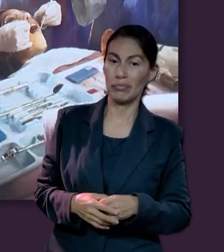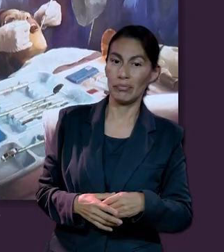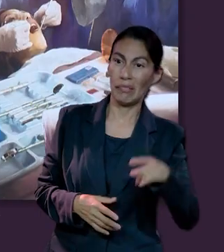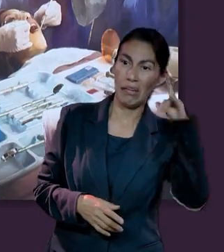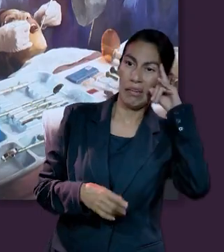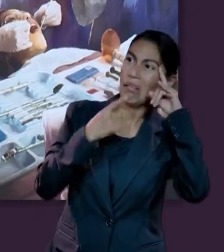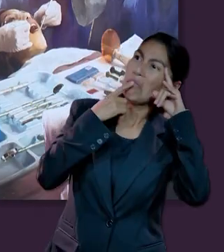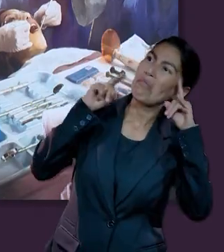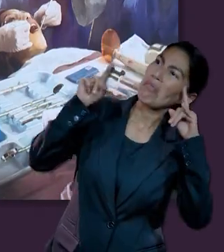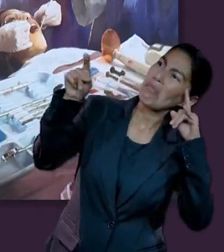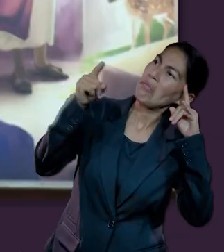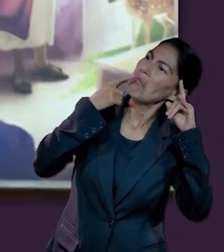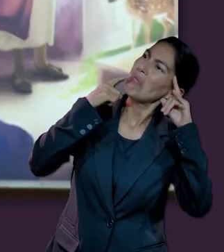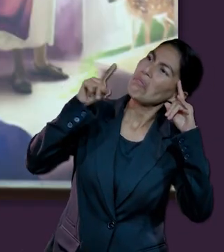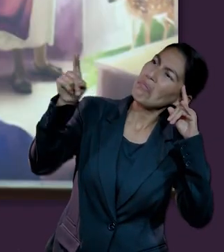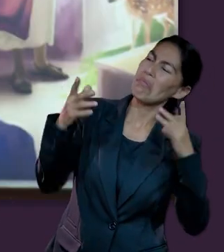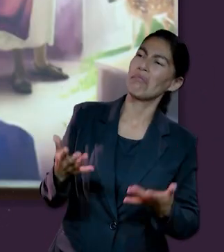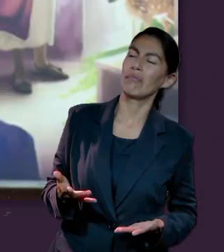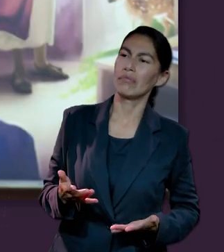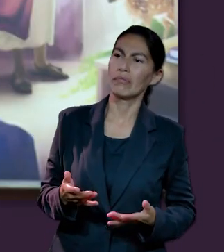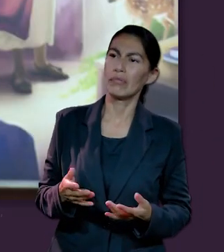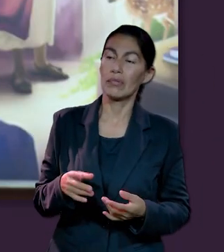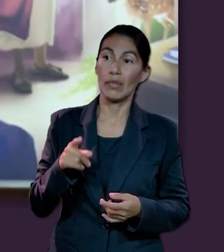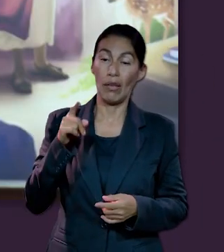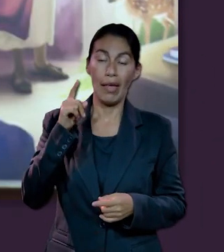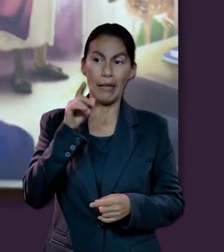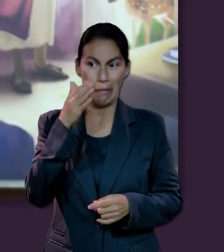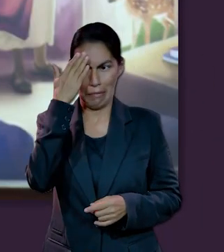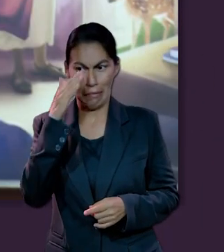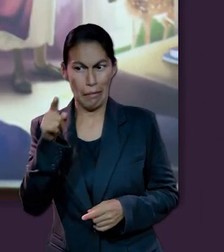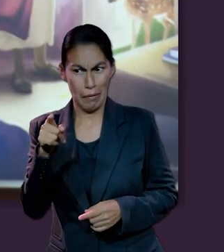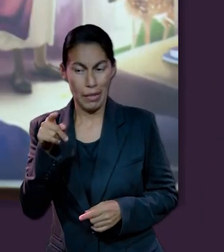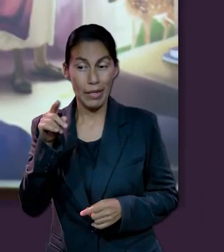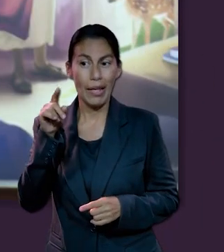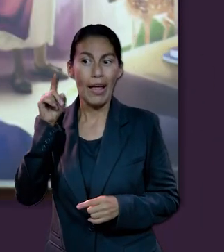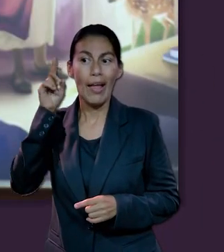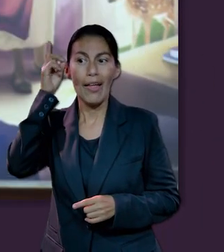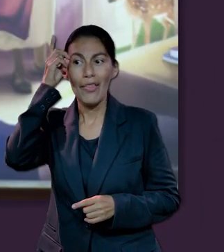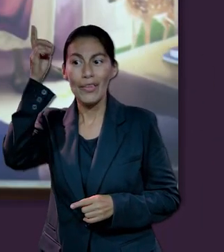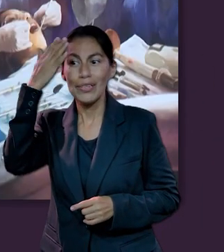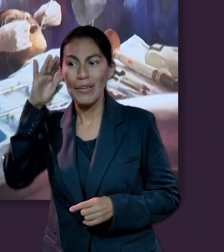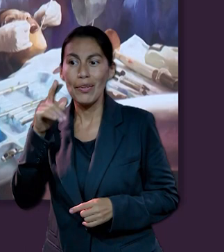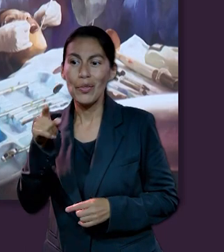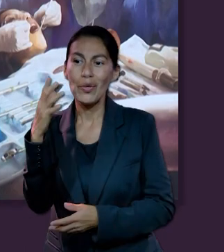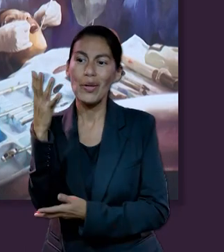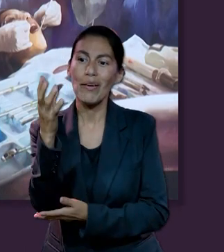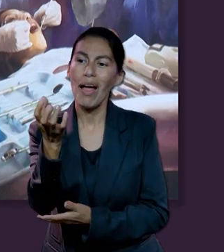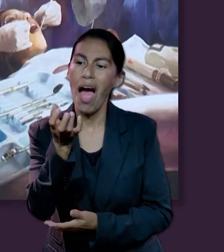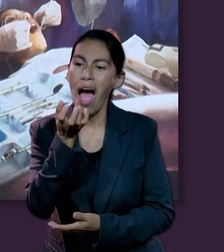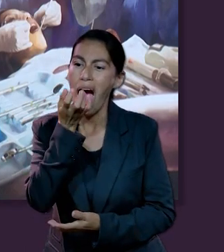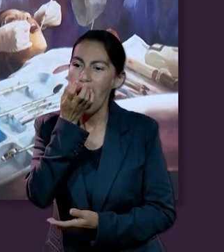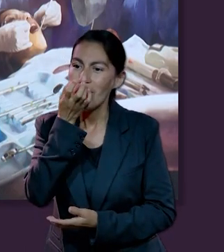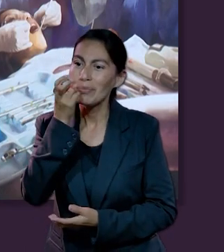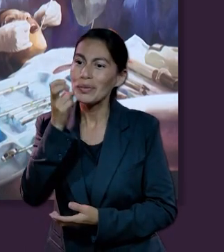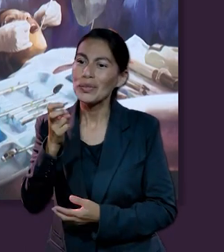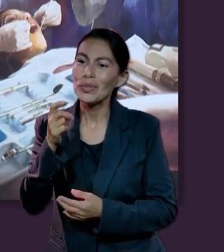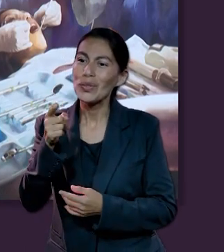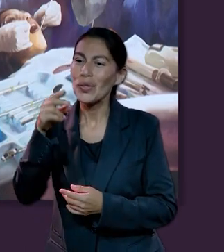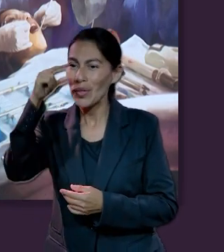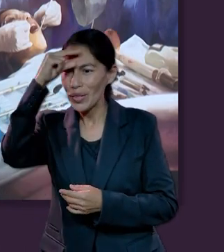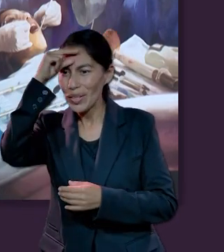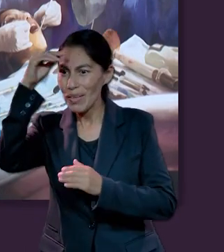de que Dios tenía miedo. De que Adán y Eva pudiesen llegar a ser iguales a él. Y número dos, quería